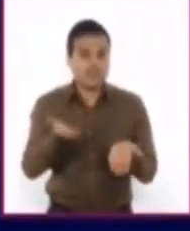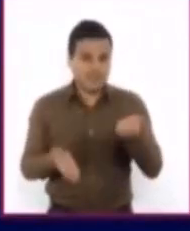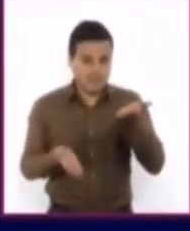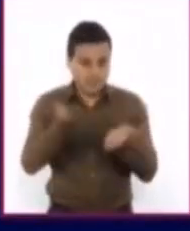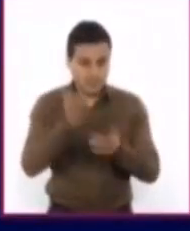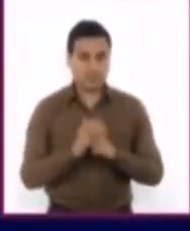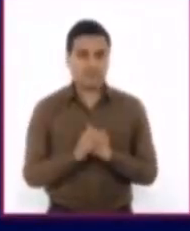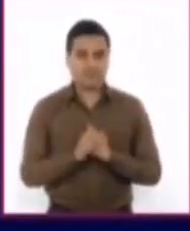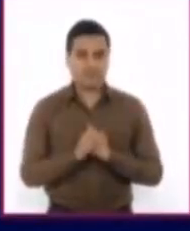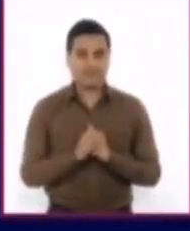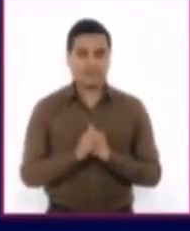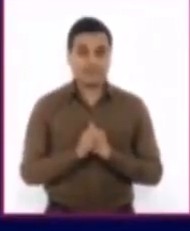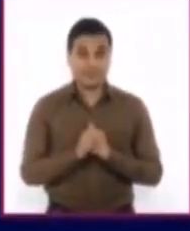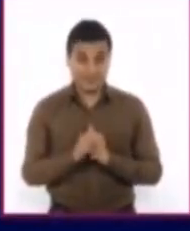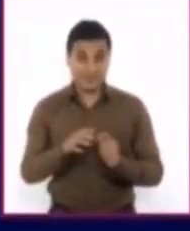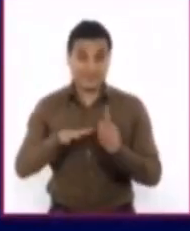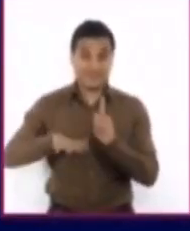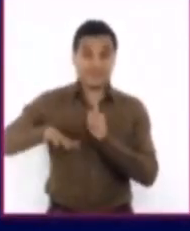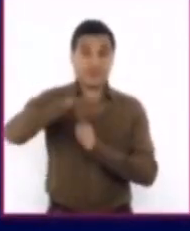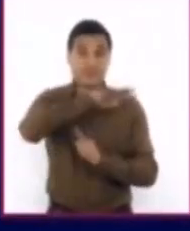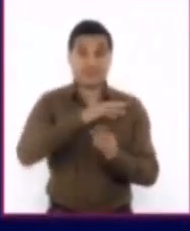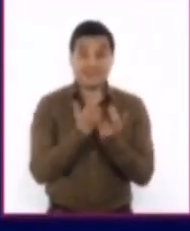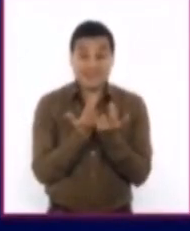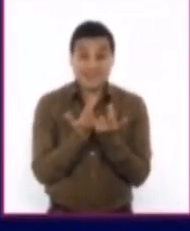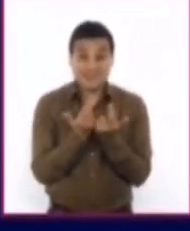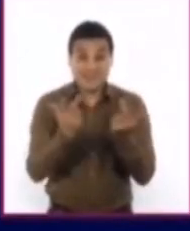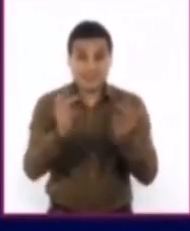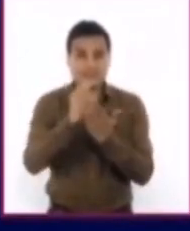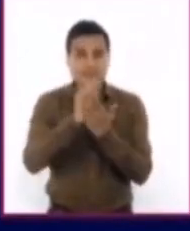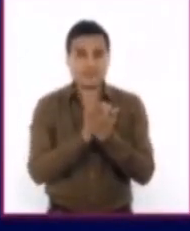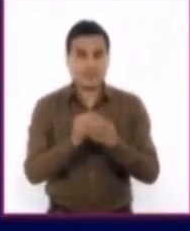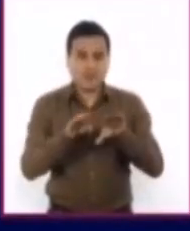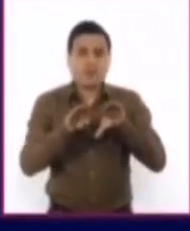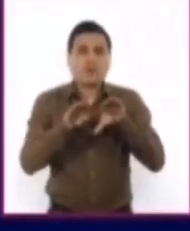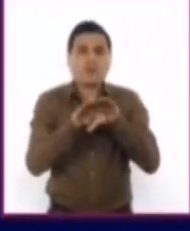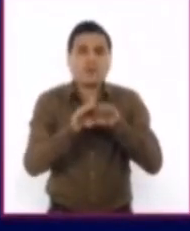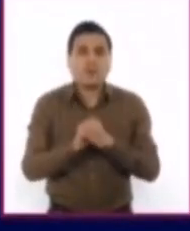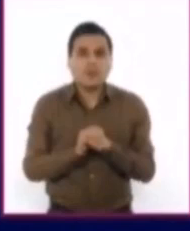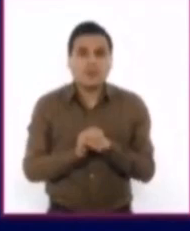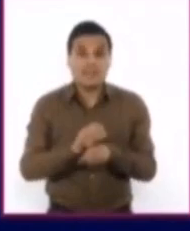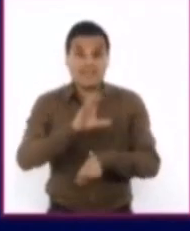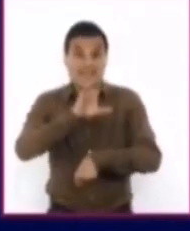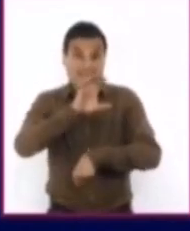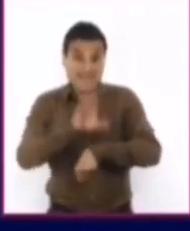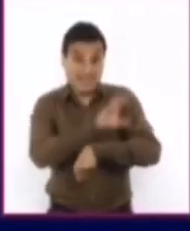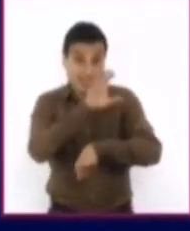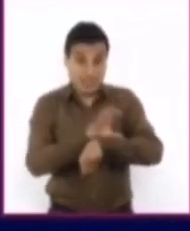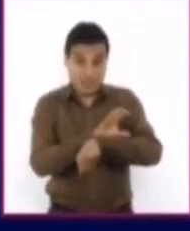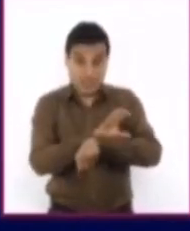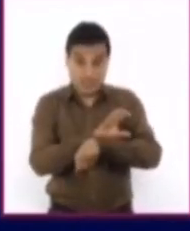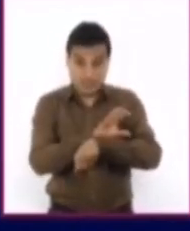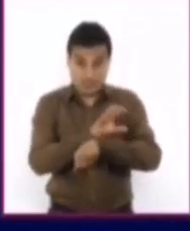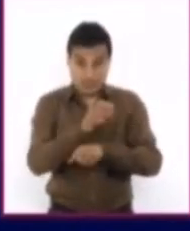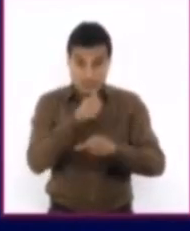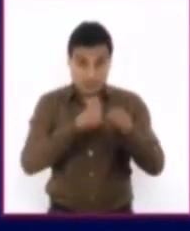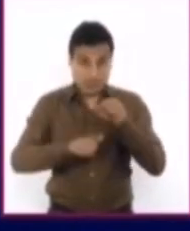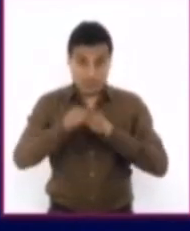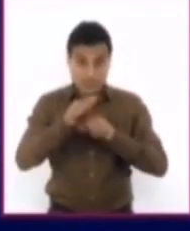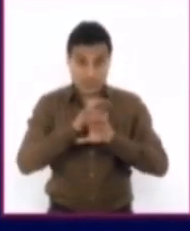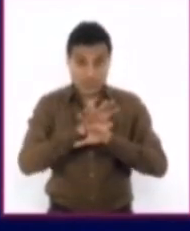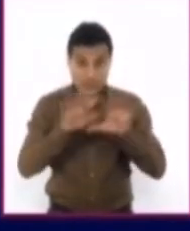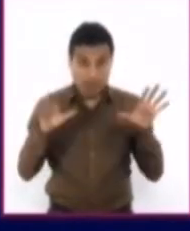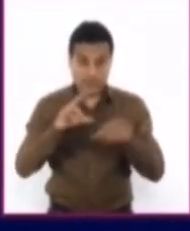Para evitar más daños al medio ambiente, no solo se debe sustituir una fuente de energía por otra, sino que se debe